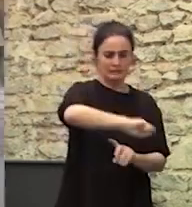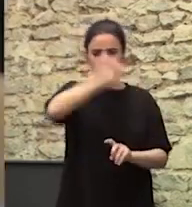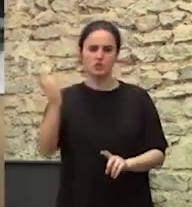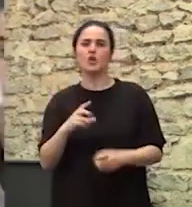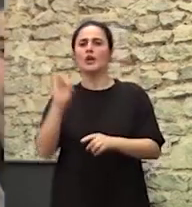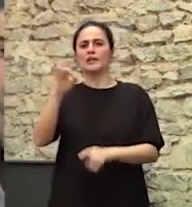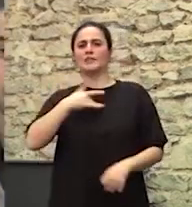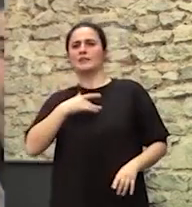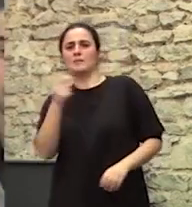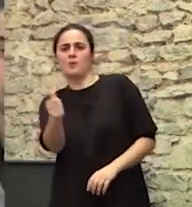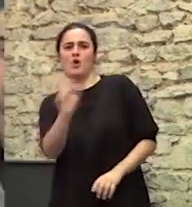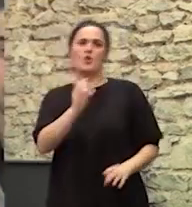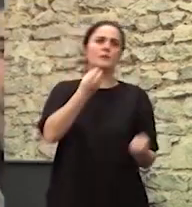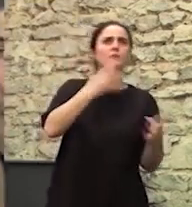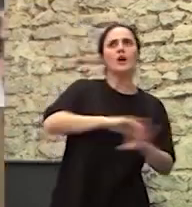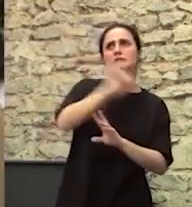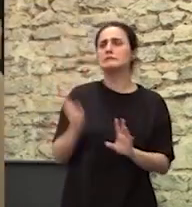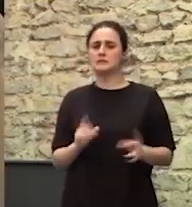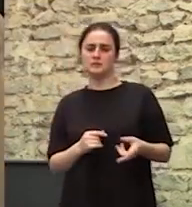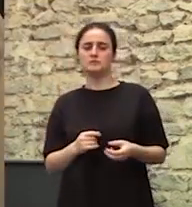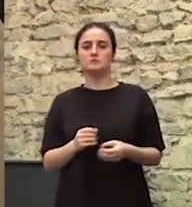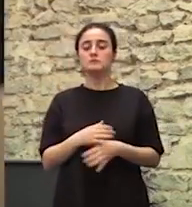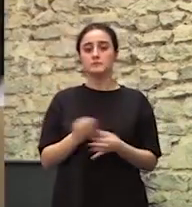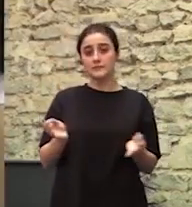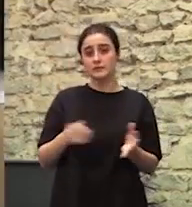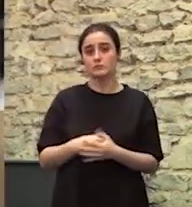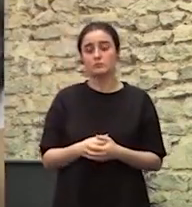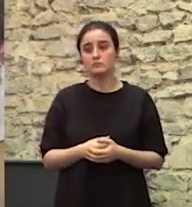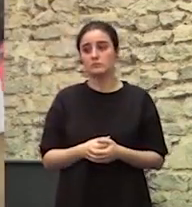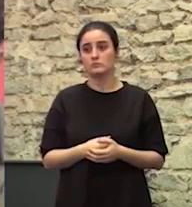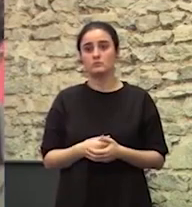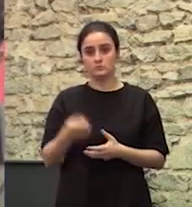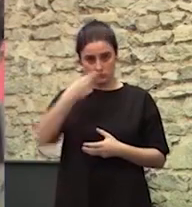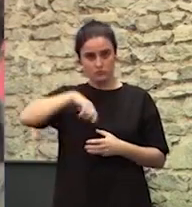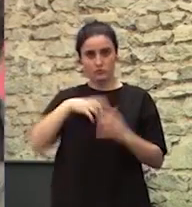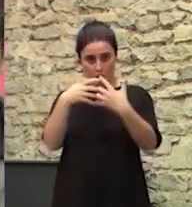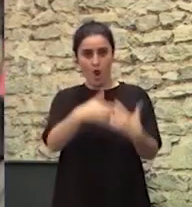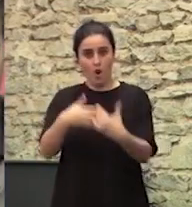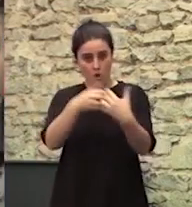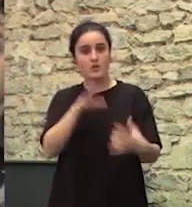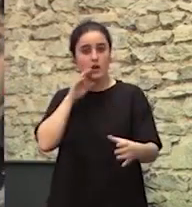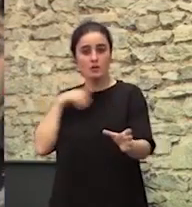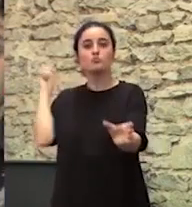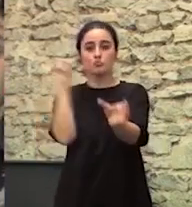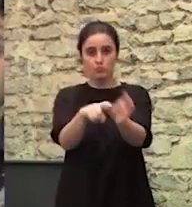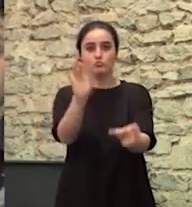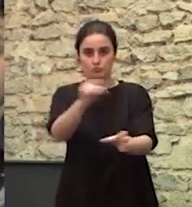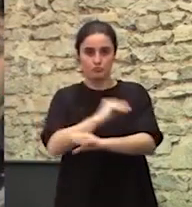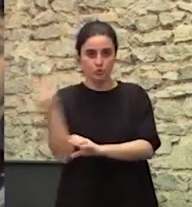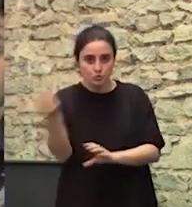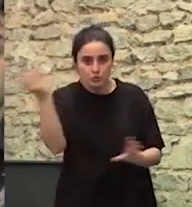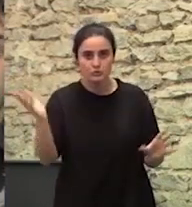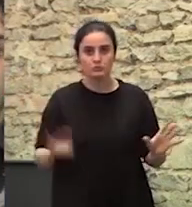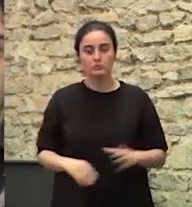sé qué No, quince días es poco, no, mejor no sé cuánto Genial Nos sumamos a esas luchas, por supuesto que nos sumamos a esas luchas